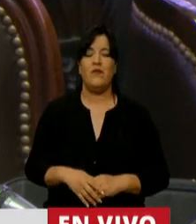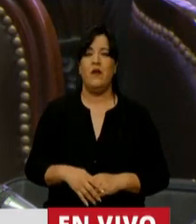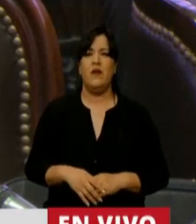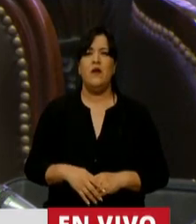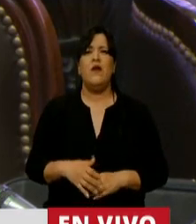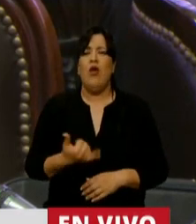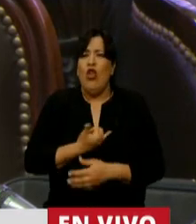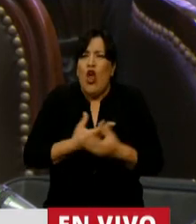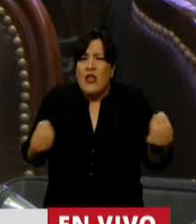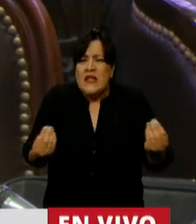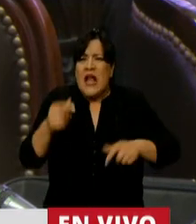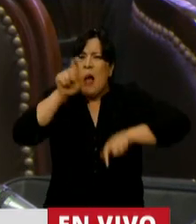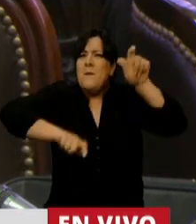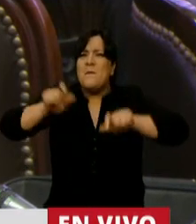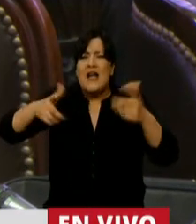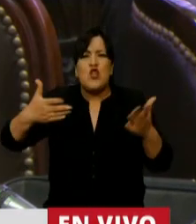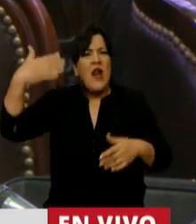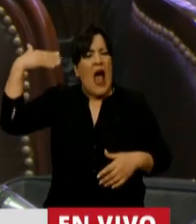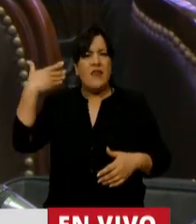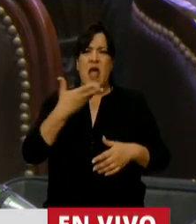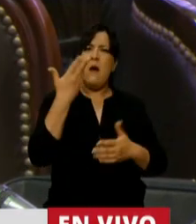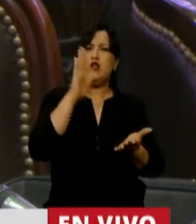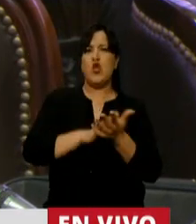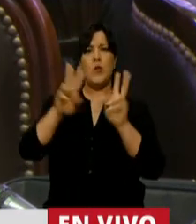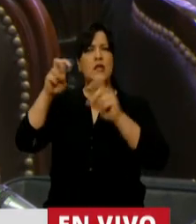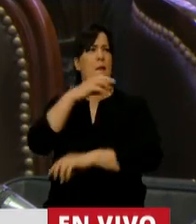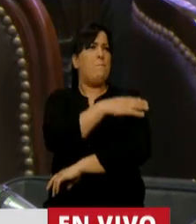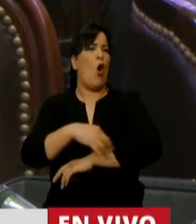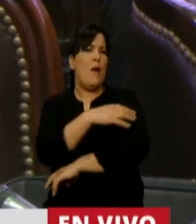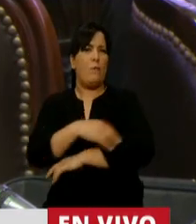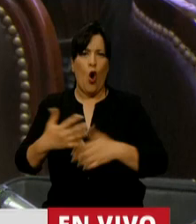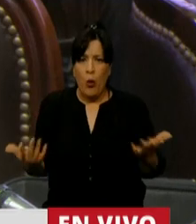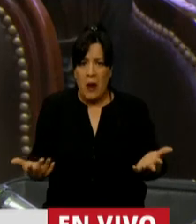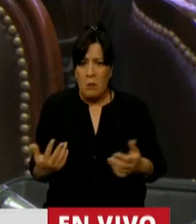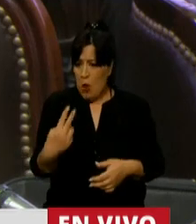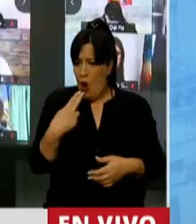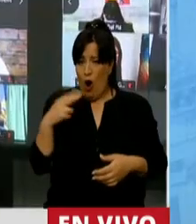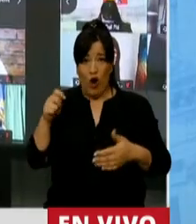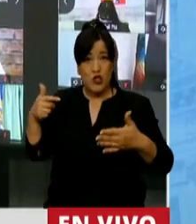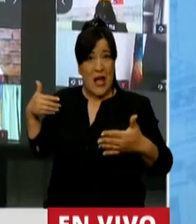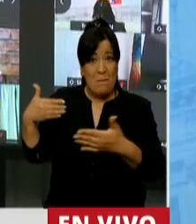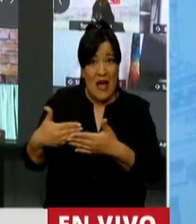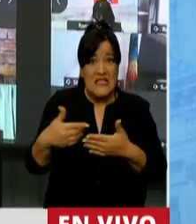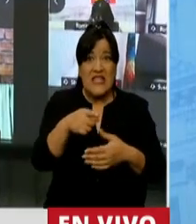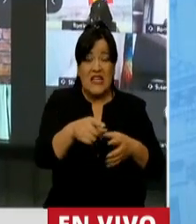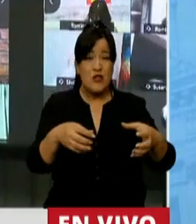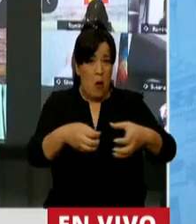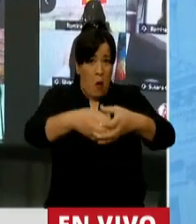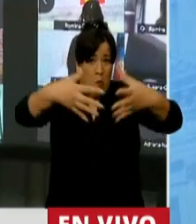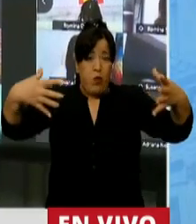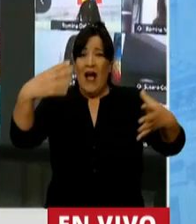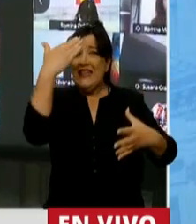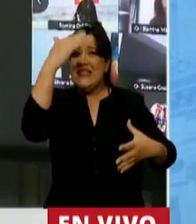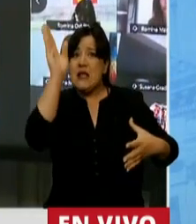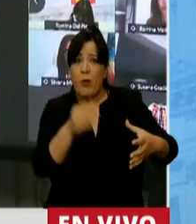¿Dónde están los que hablaban de los pobres? En tan solo 11 meses subimos 15% la cantidad de